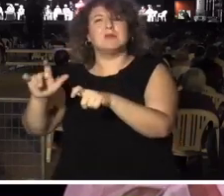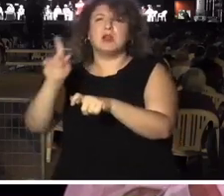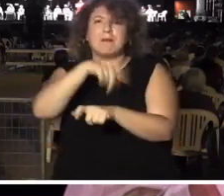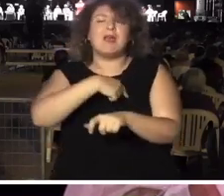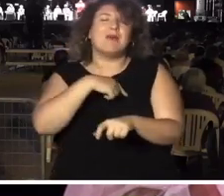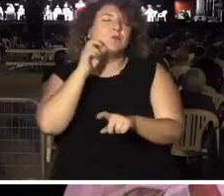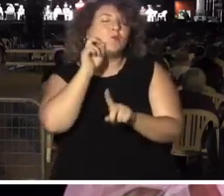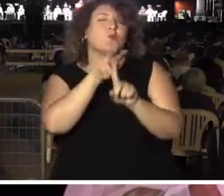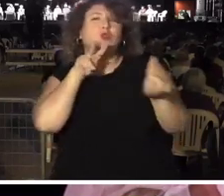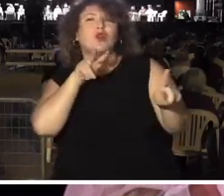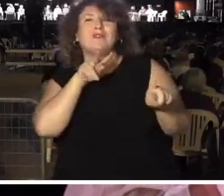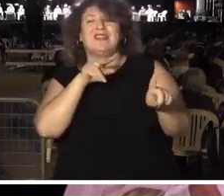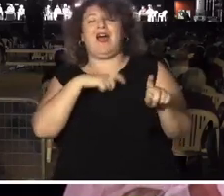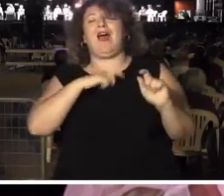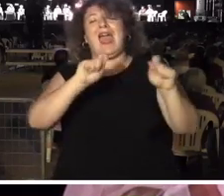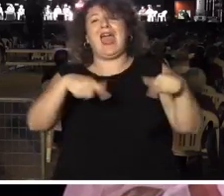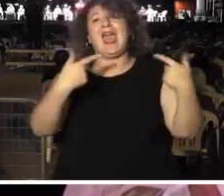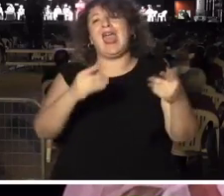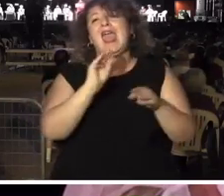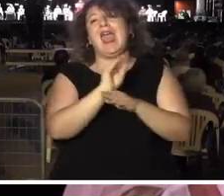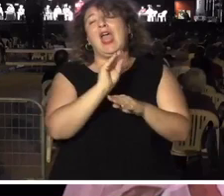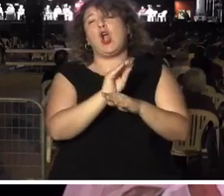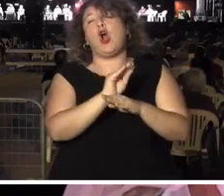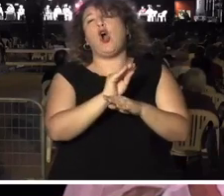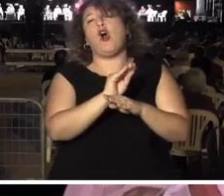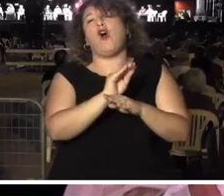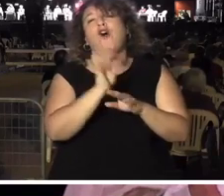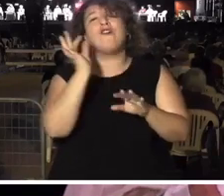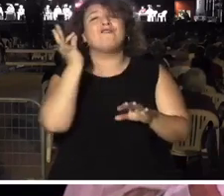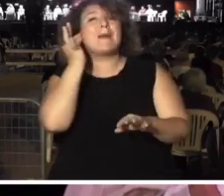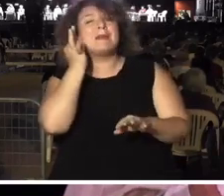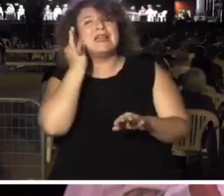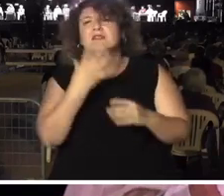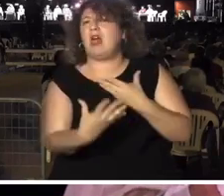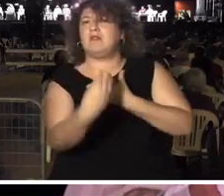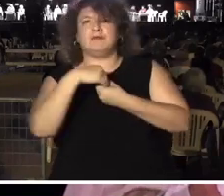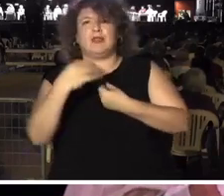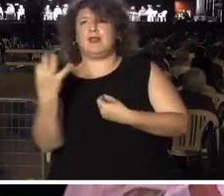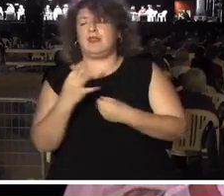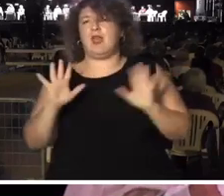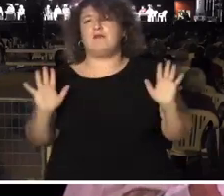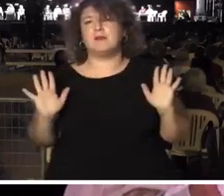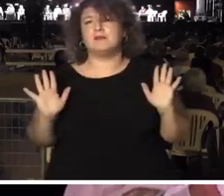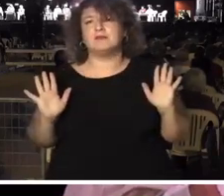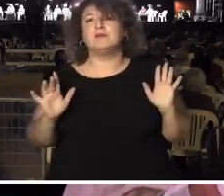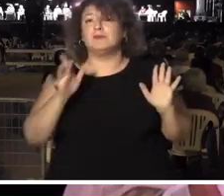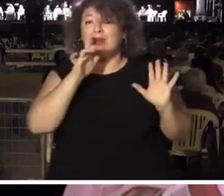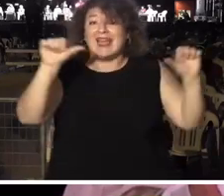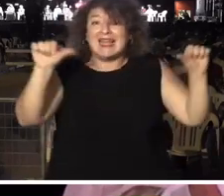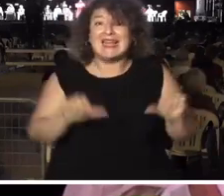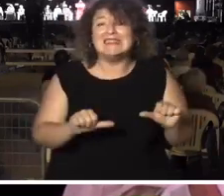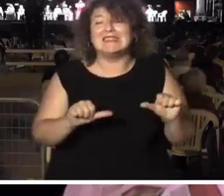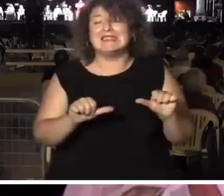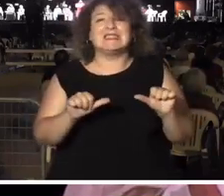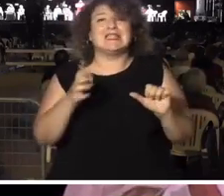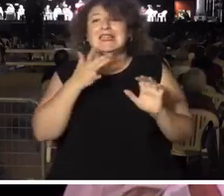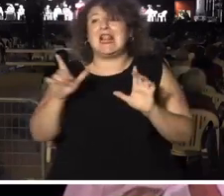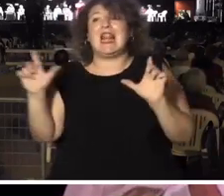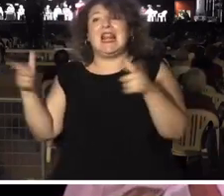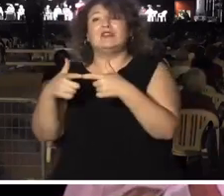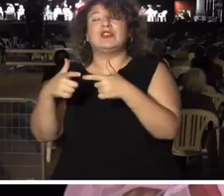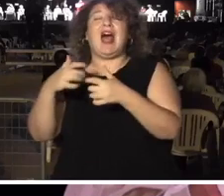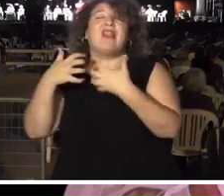porque digamos que lo que llamamos crisis ecológica no es más que la dimensión más material que la lucha de clases.